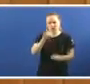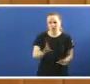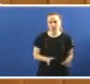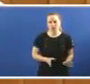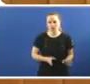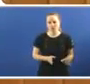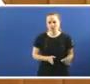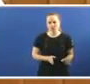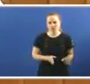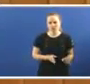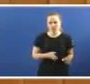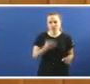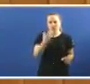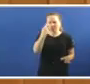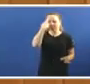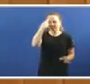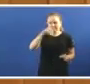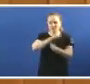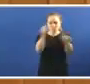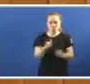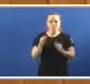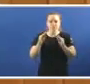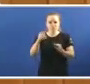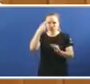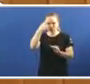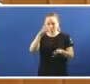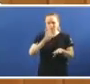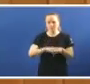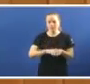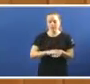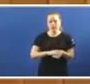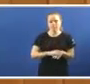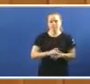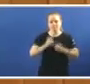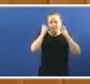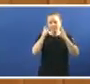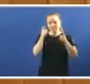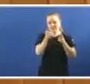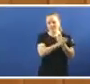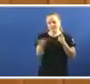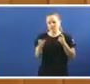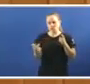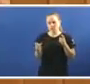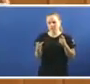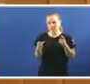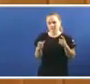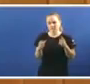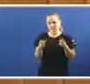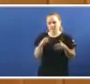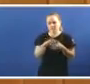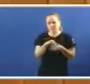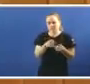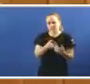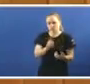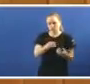evidentemente Xa coñecemos As súas tácticas As súas técnicas Para intentar Dividir os profesionais E para intentar Poñer opinión pública En contra dos